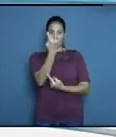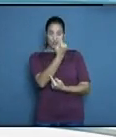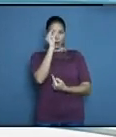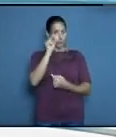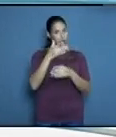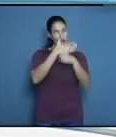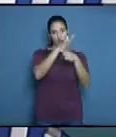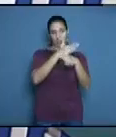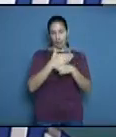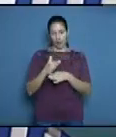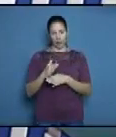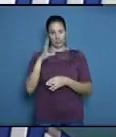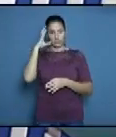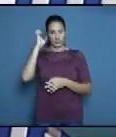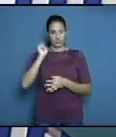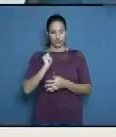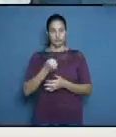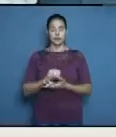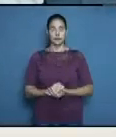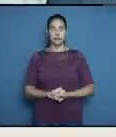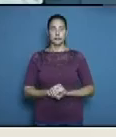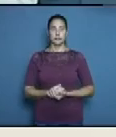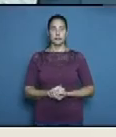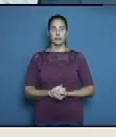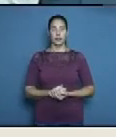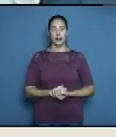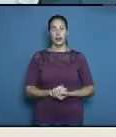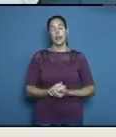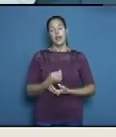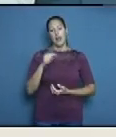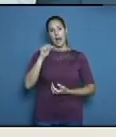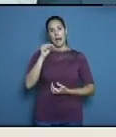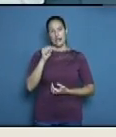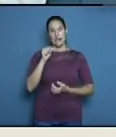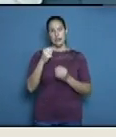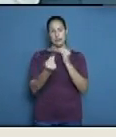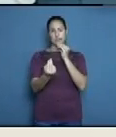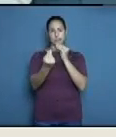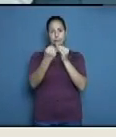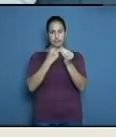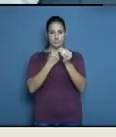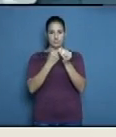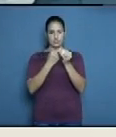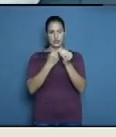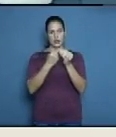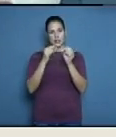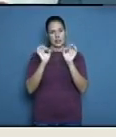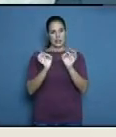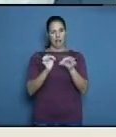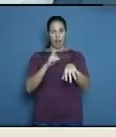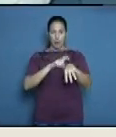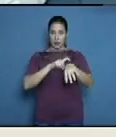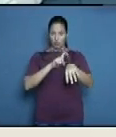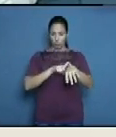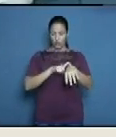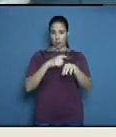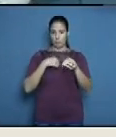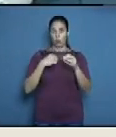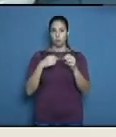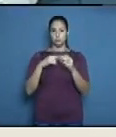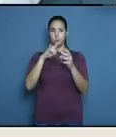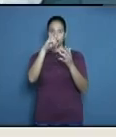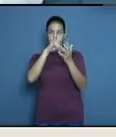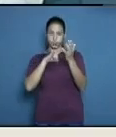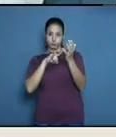¿entiendes? bueno doctora nos están escribiendo yo me conecto casi siempre a esta hora como estamos en vivo y en directo a través de